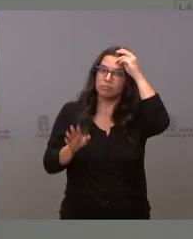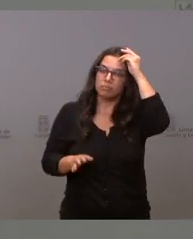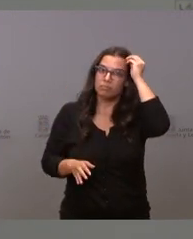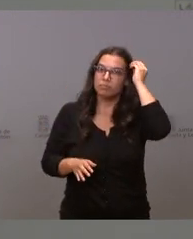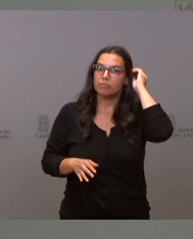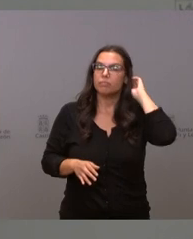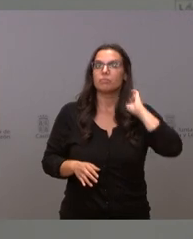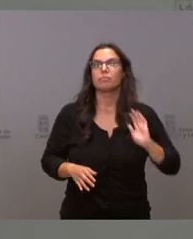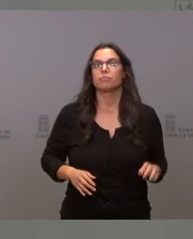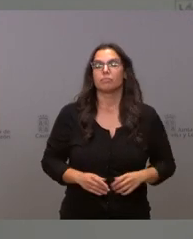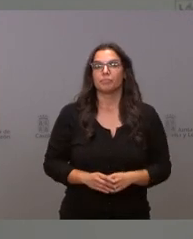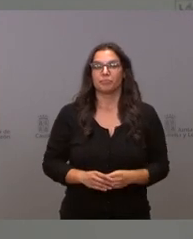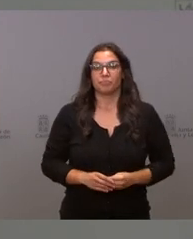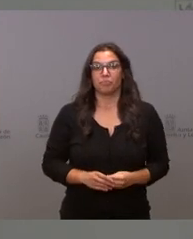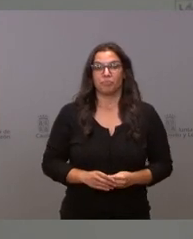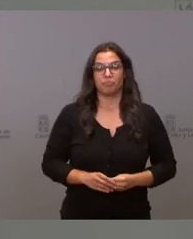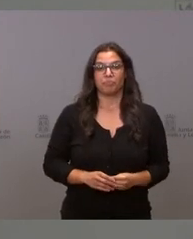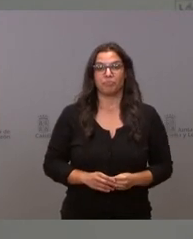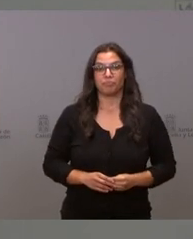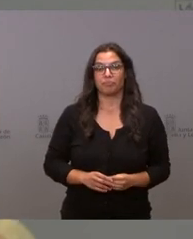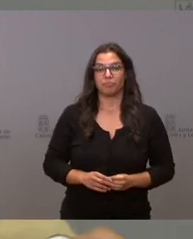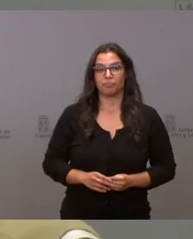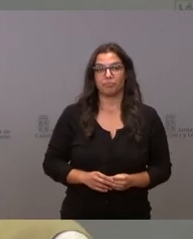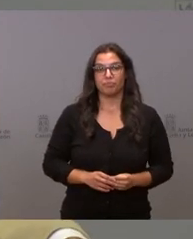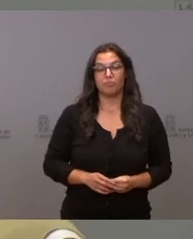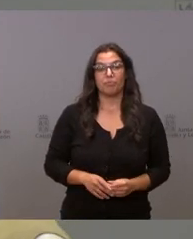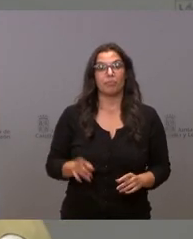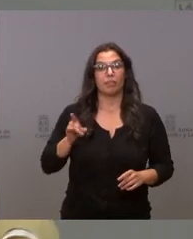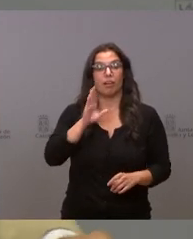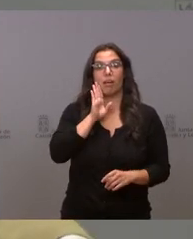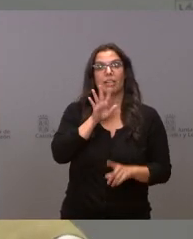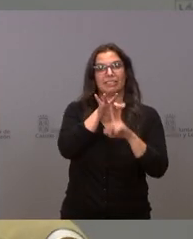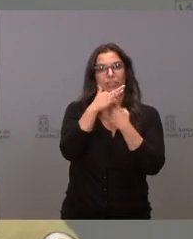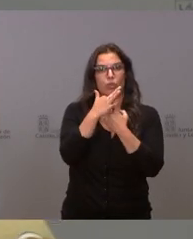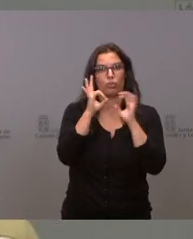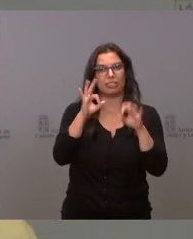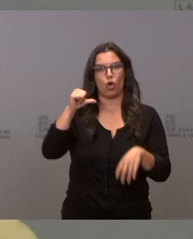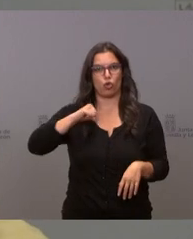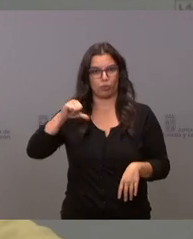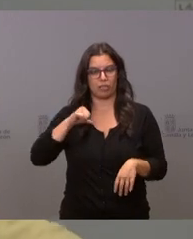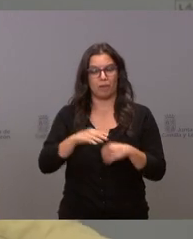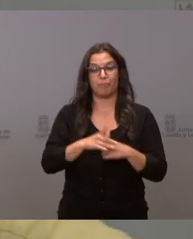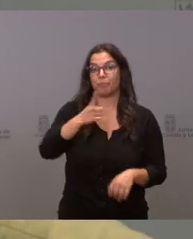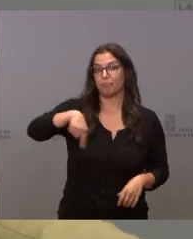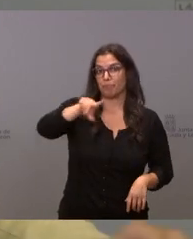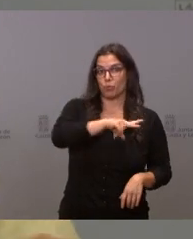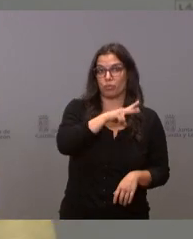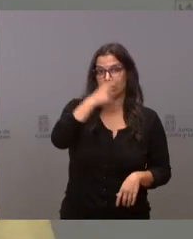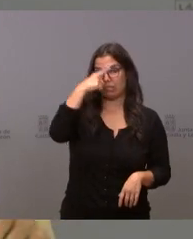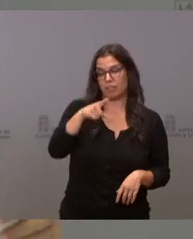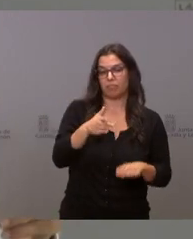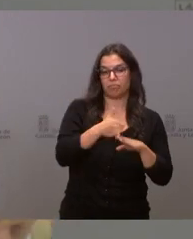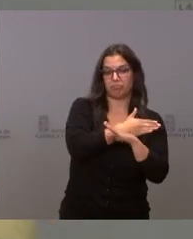No hay más. Esta es la situación en nuestros hospitales. Como saben, todos ustedes durante estos días